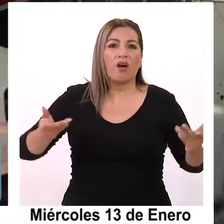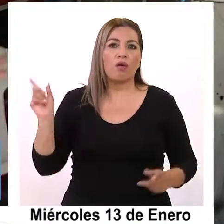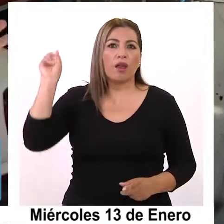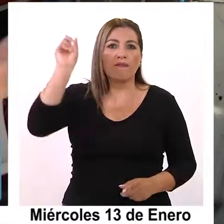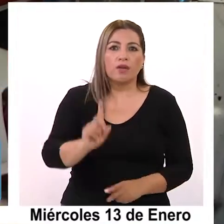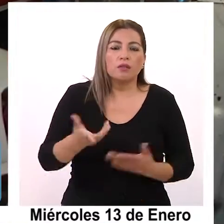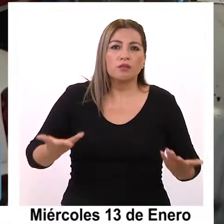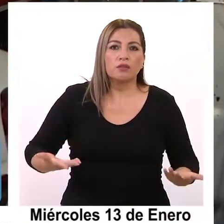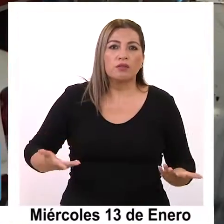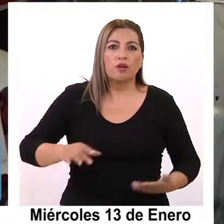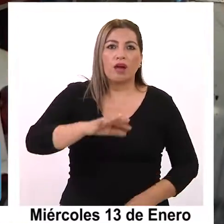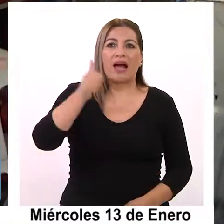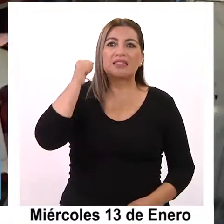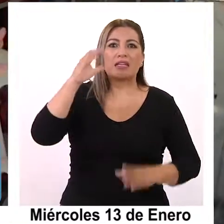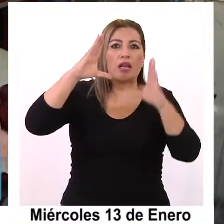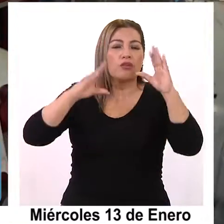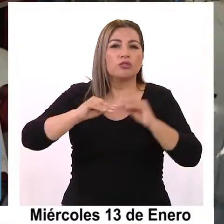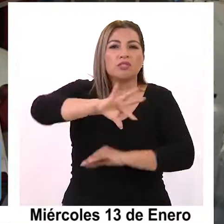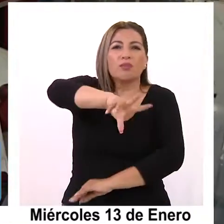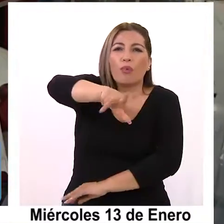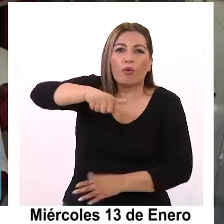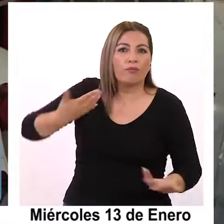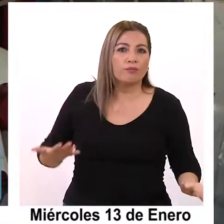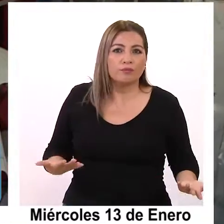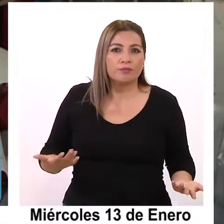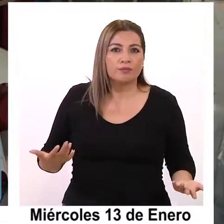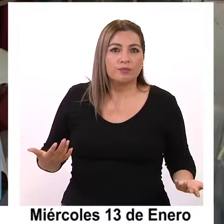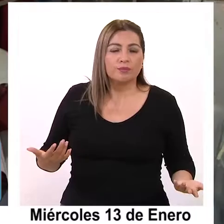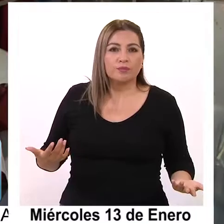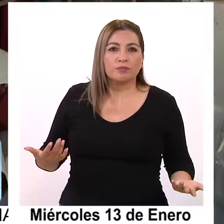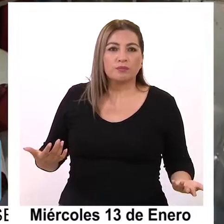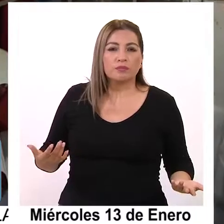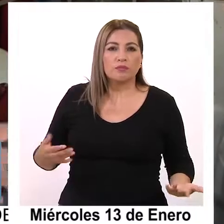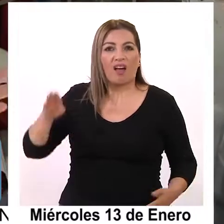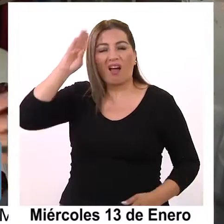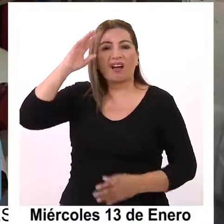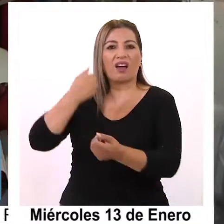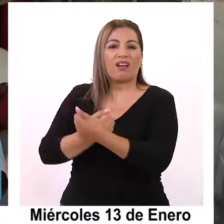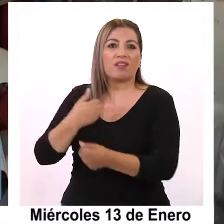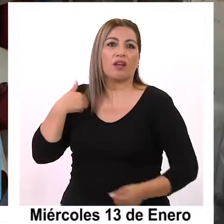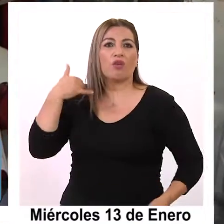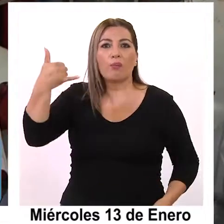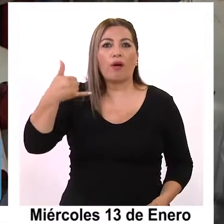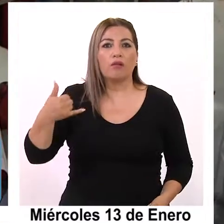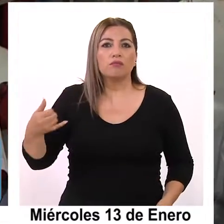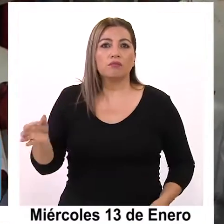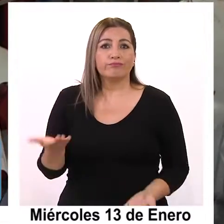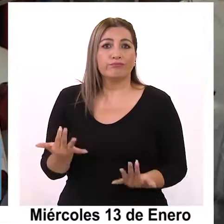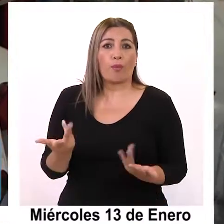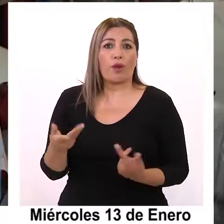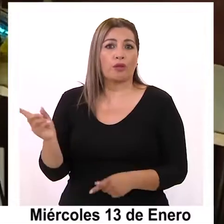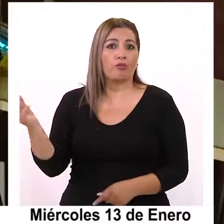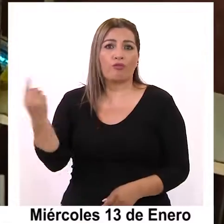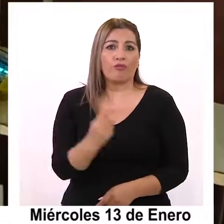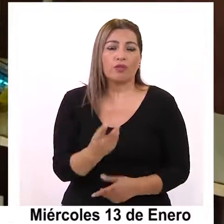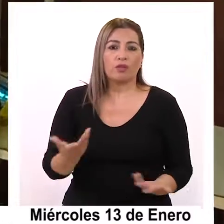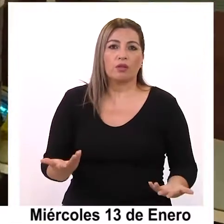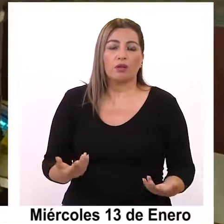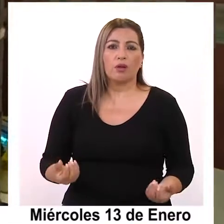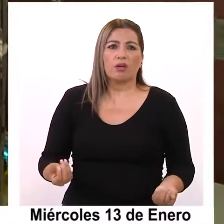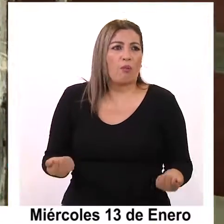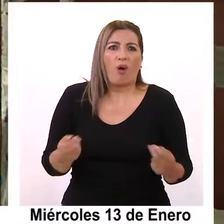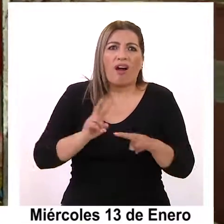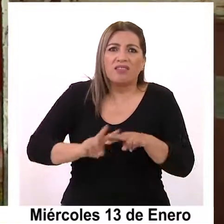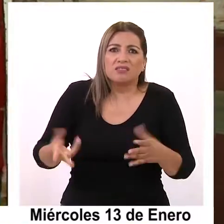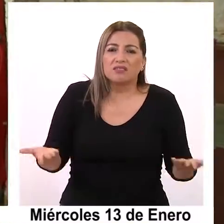llego y me robaron anoche, tienen que haber robado acá, y he llamado a carabineros y todavía no llegan, entonces quiero saber qué puedo hacer